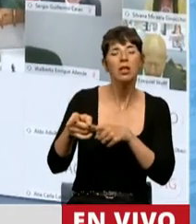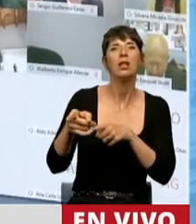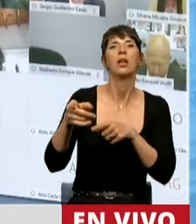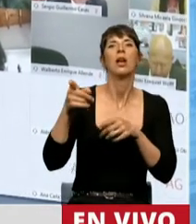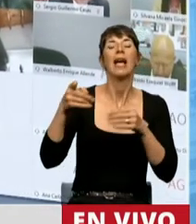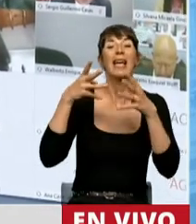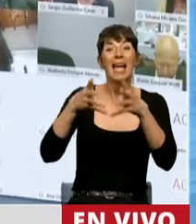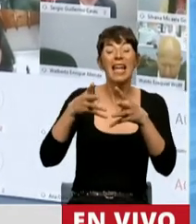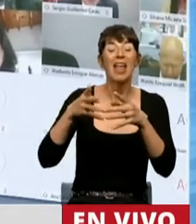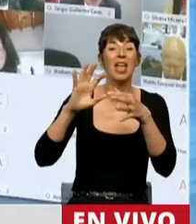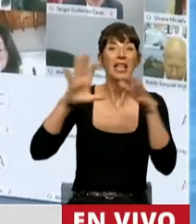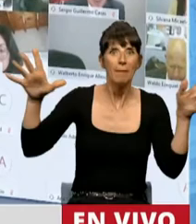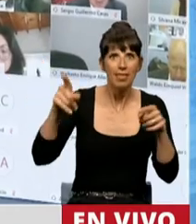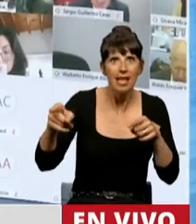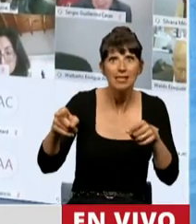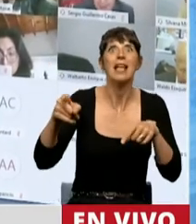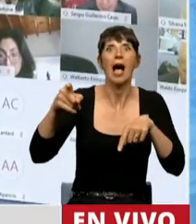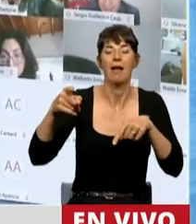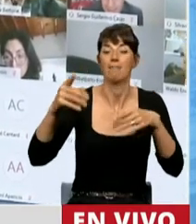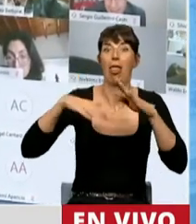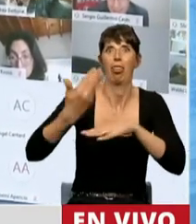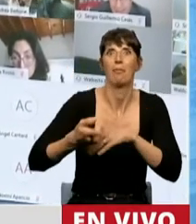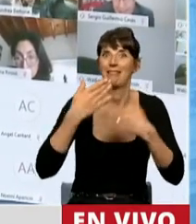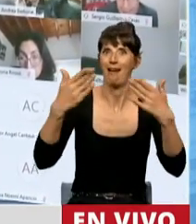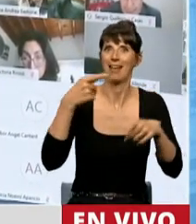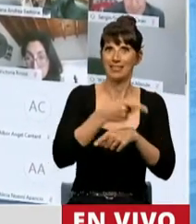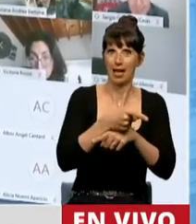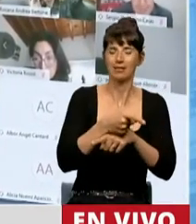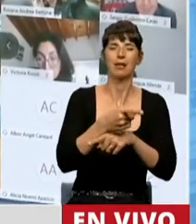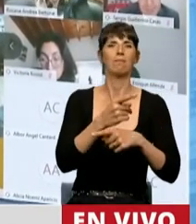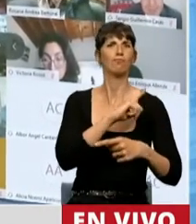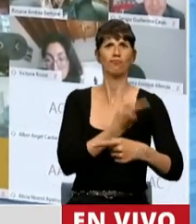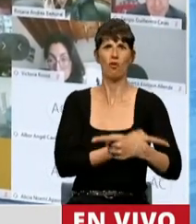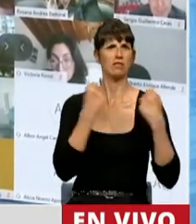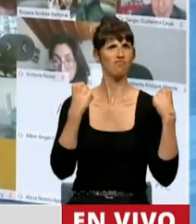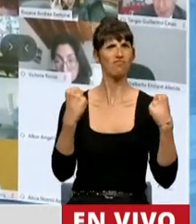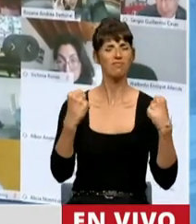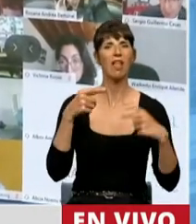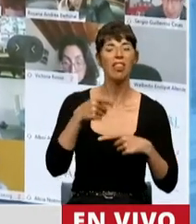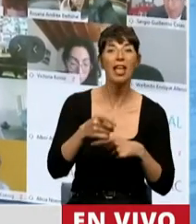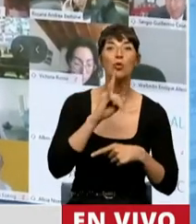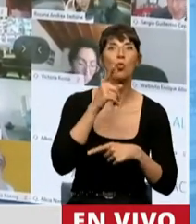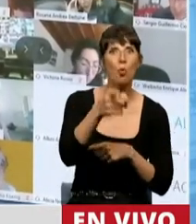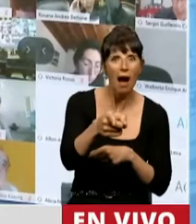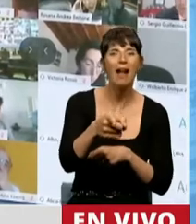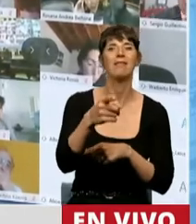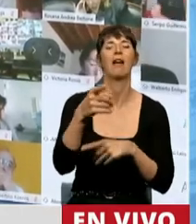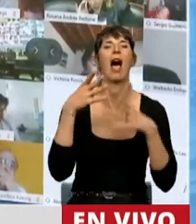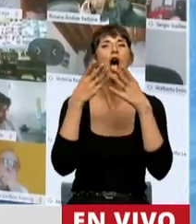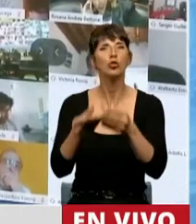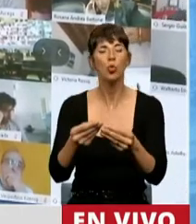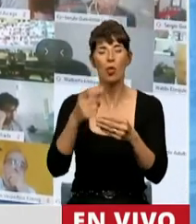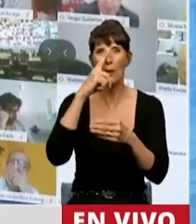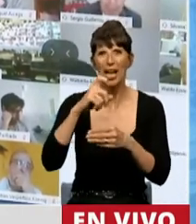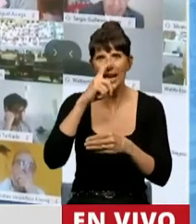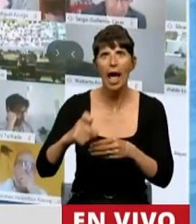Independencia. Fue la fuerza, el coraje y la voluntad de los tucumanos lo que permitió que Belgrano comandara a sus tropas hacia la victoria.